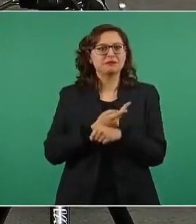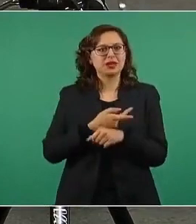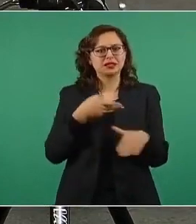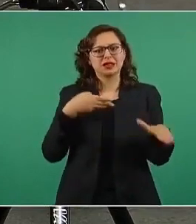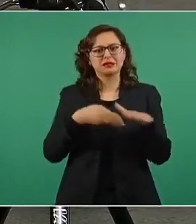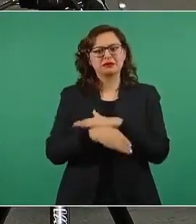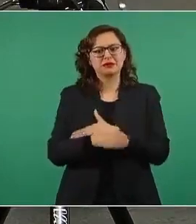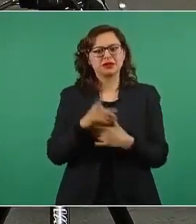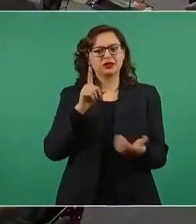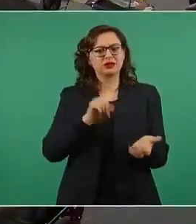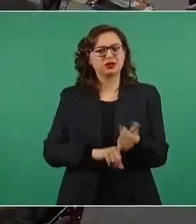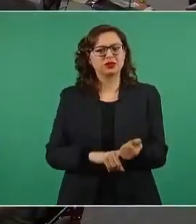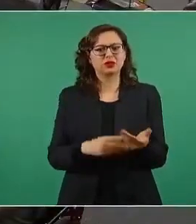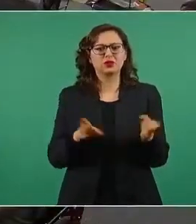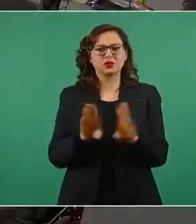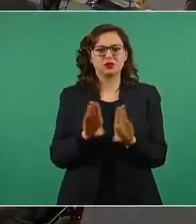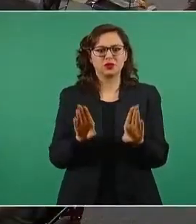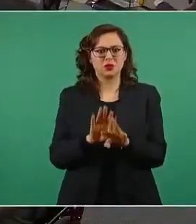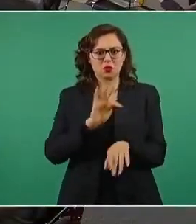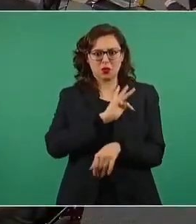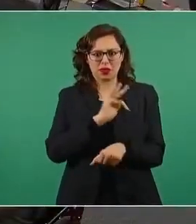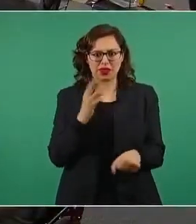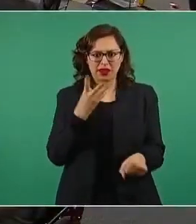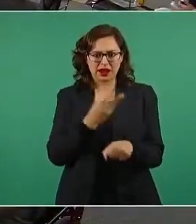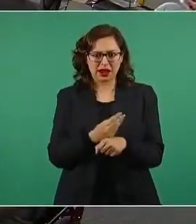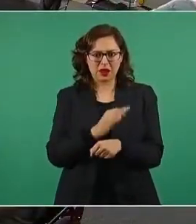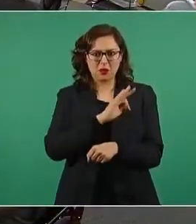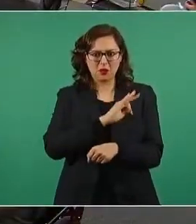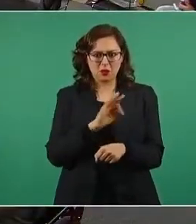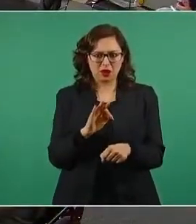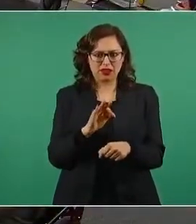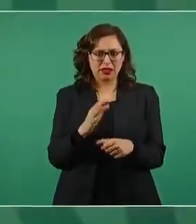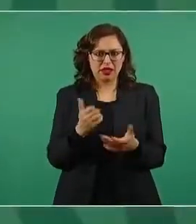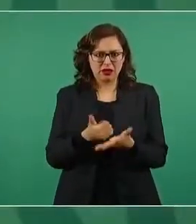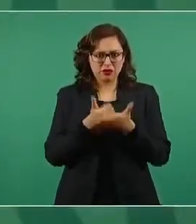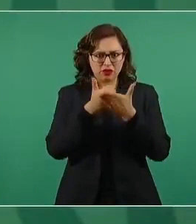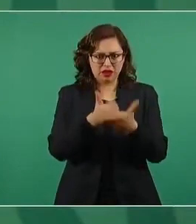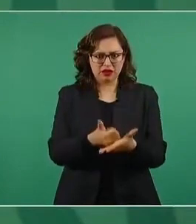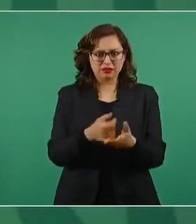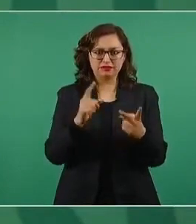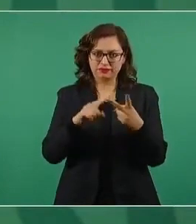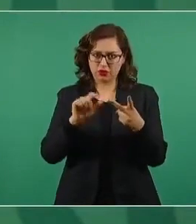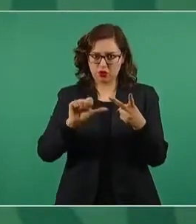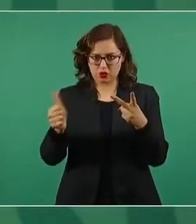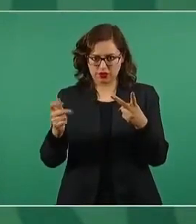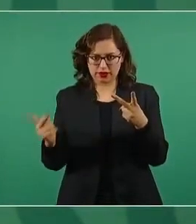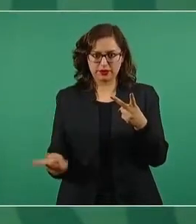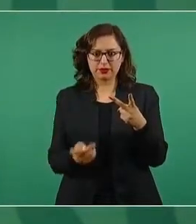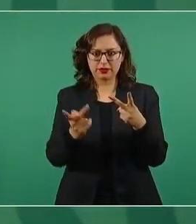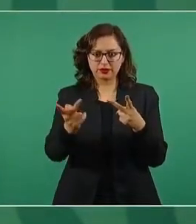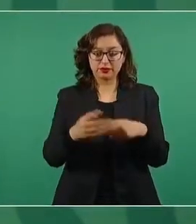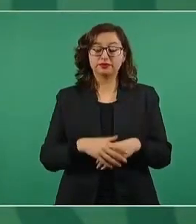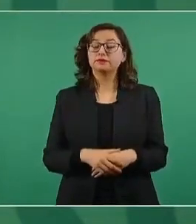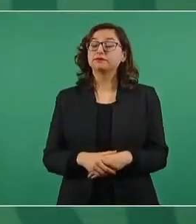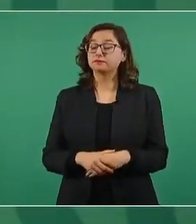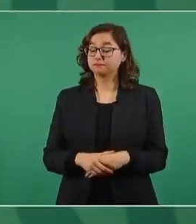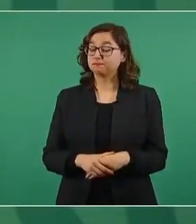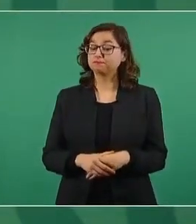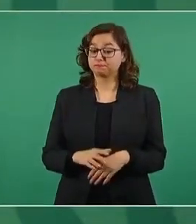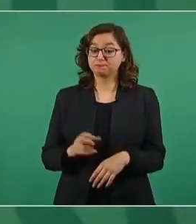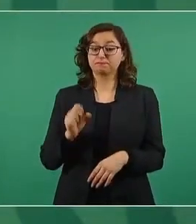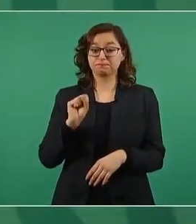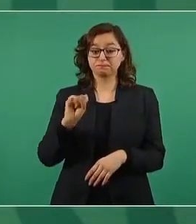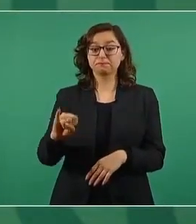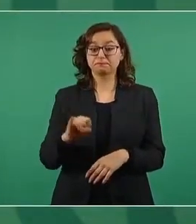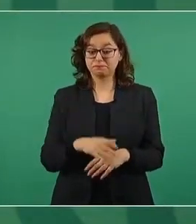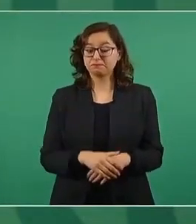existe la posibilidad de un cambio y tendría una segunda pregunta. Sí, vamos a cambiar. Estamos en eso, que